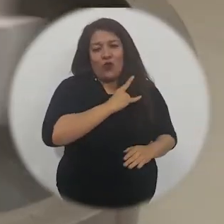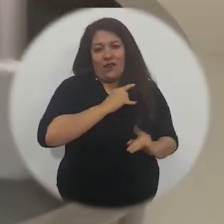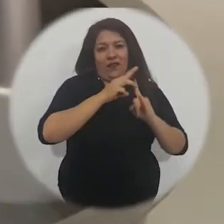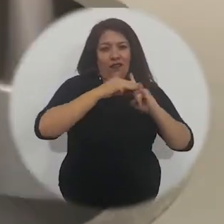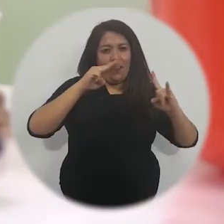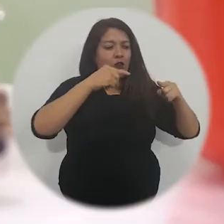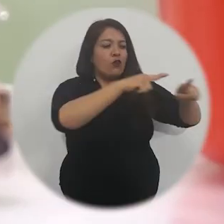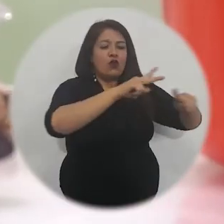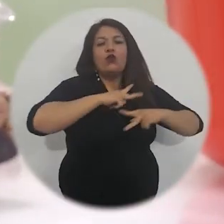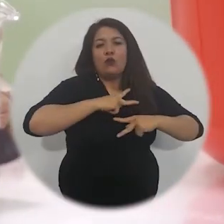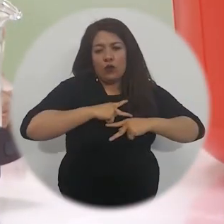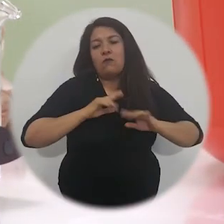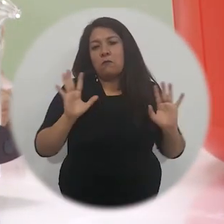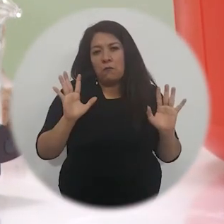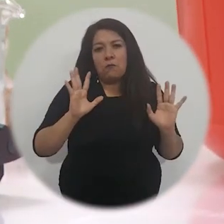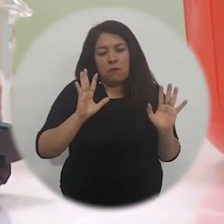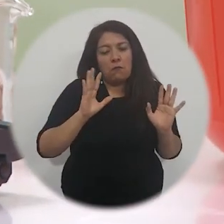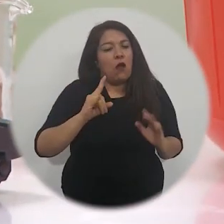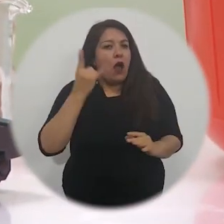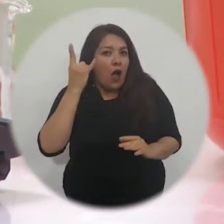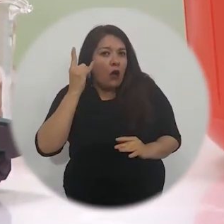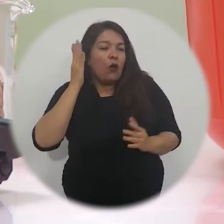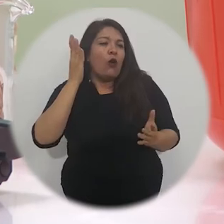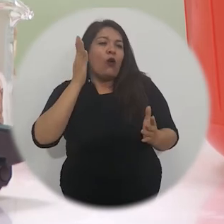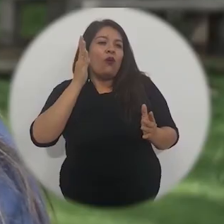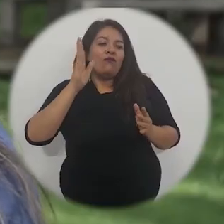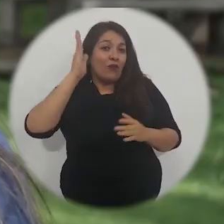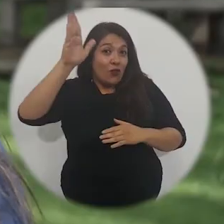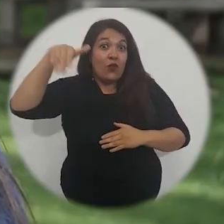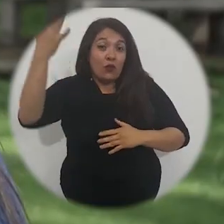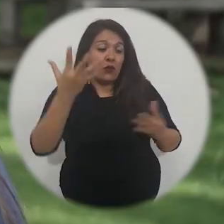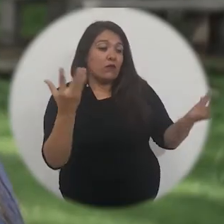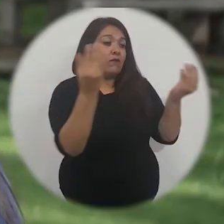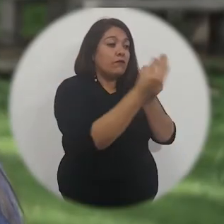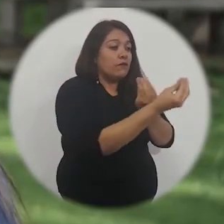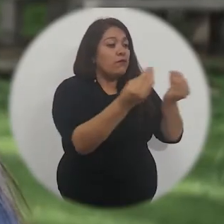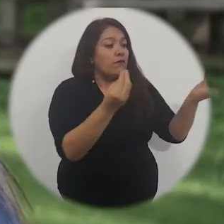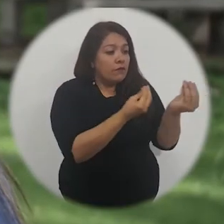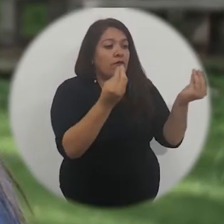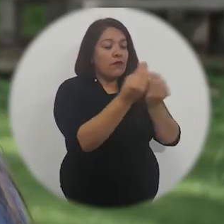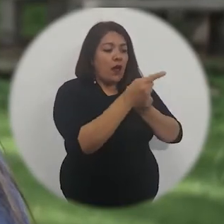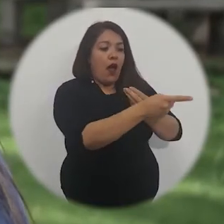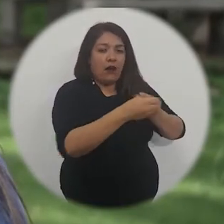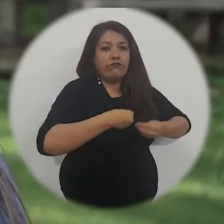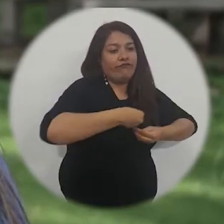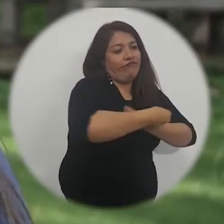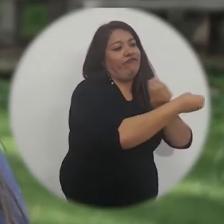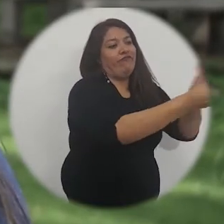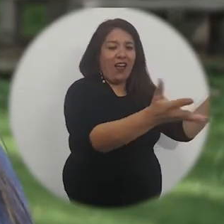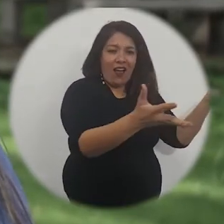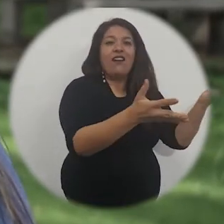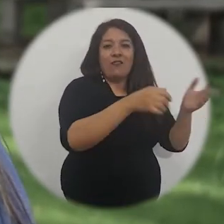casa de estudios y podemos continuar produciendo gel para nuestra comunidad universitaria al momento que tengamos que llegar a la